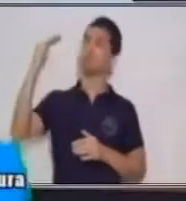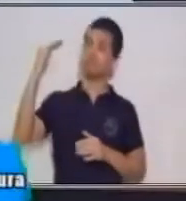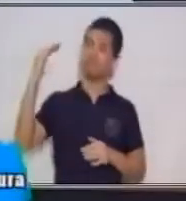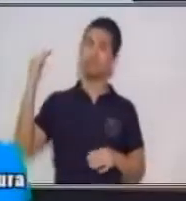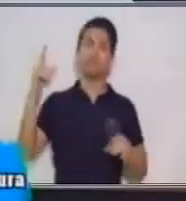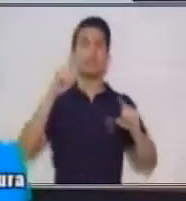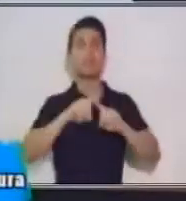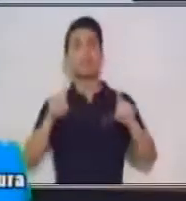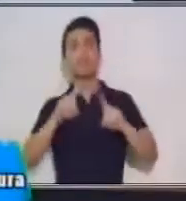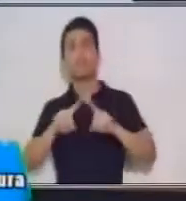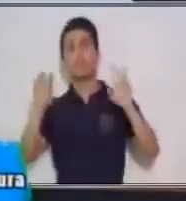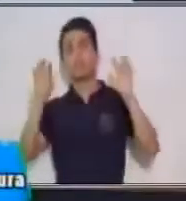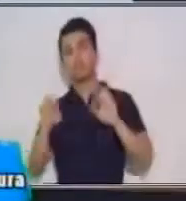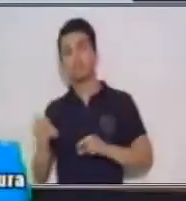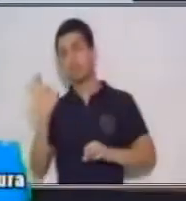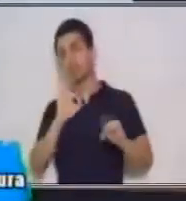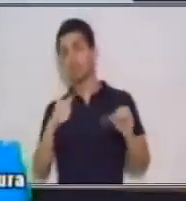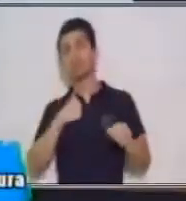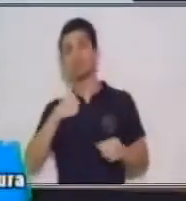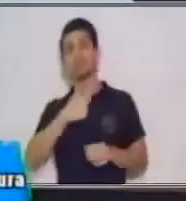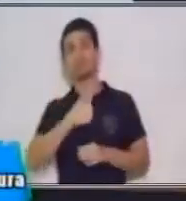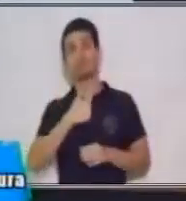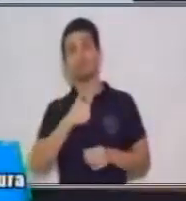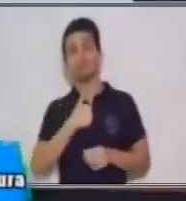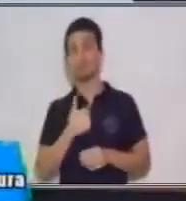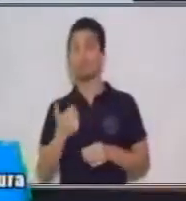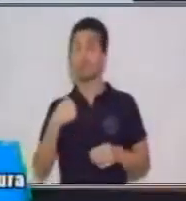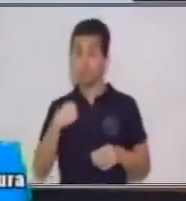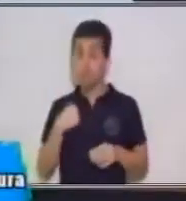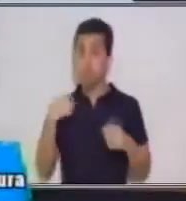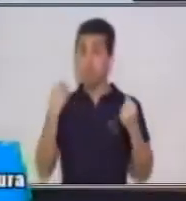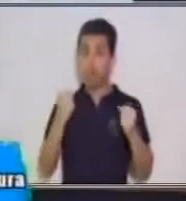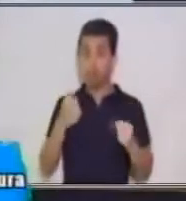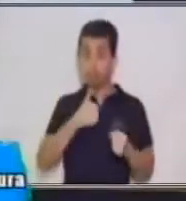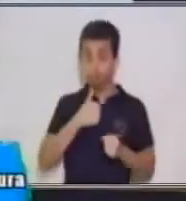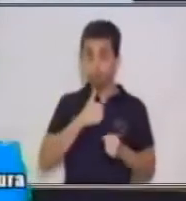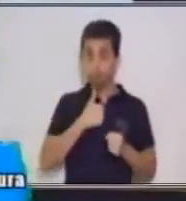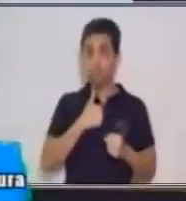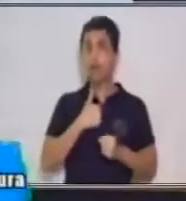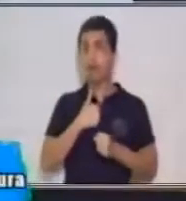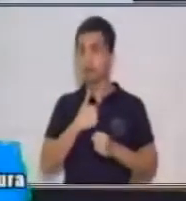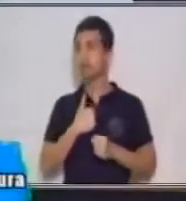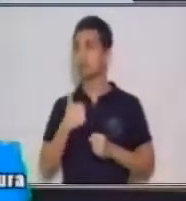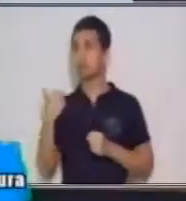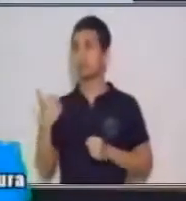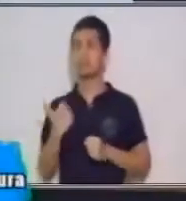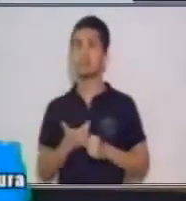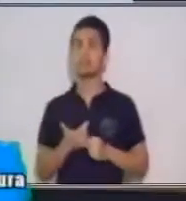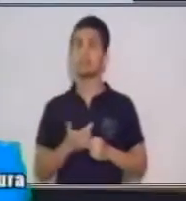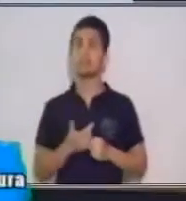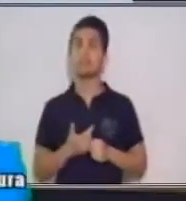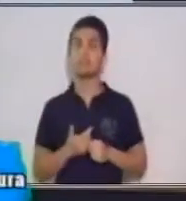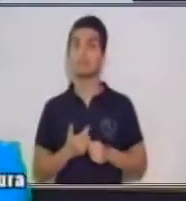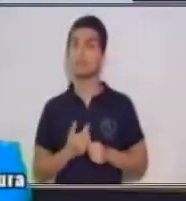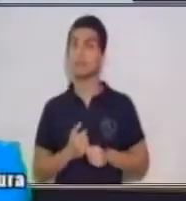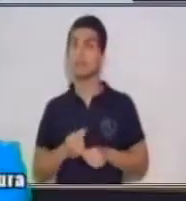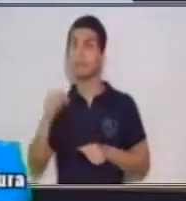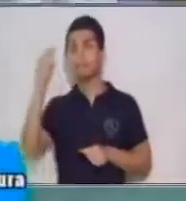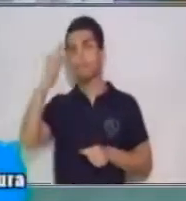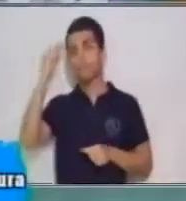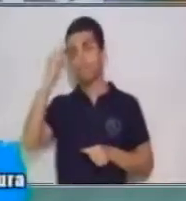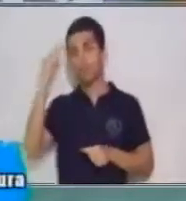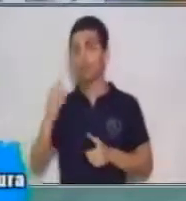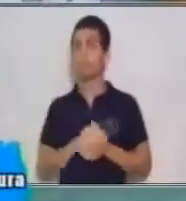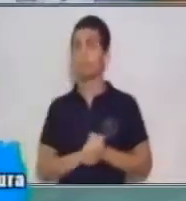o para nosotros mismos. Cuando lo hacemos para nosotros, esto lo que necesitamos es memoria